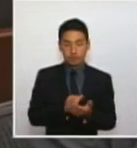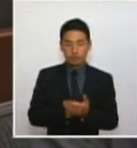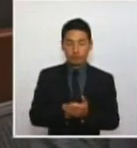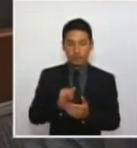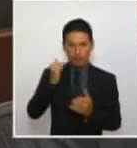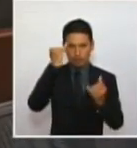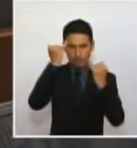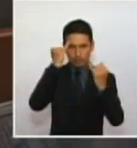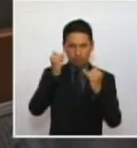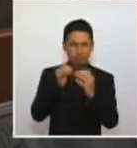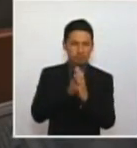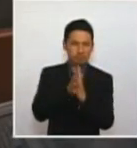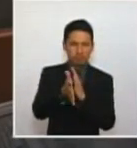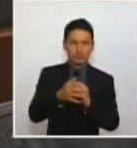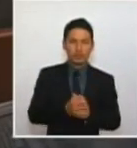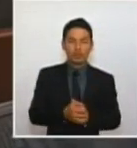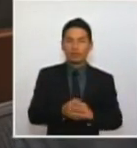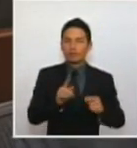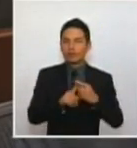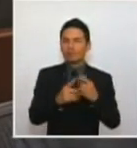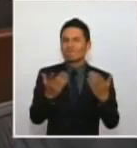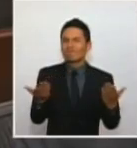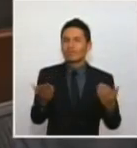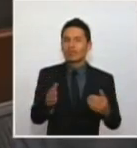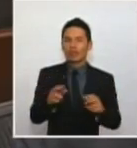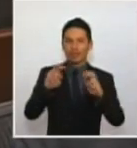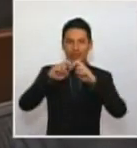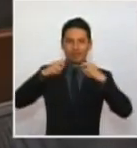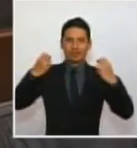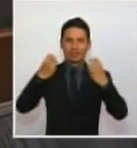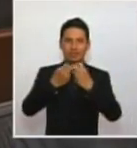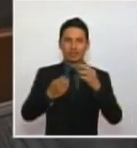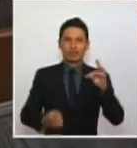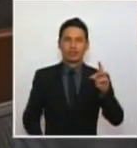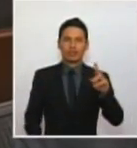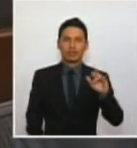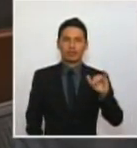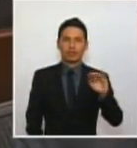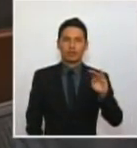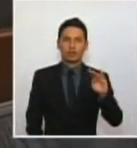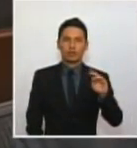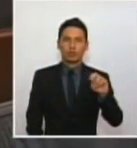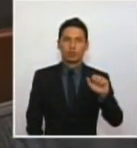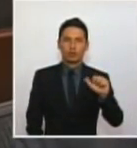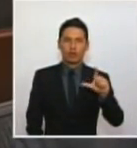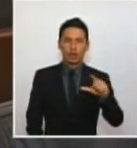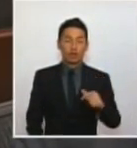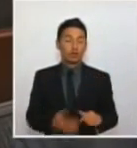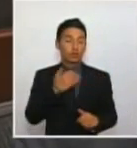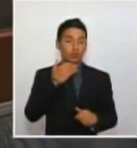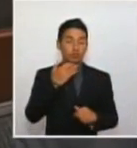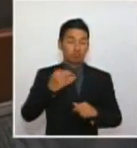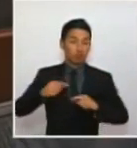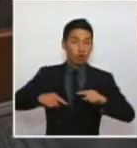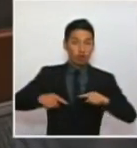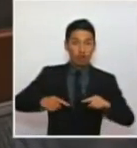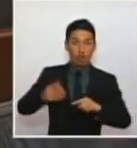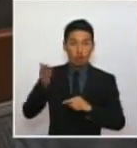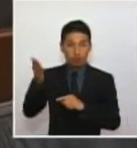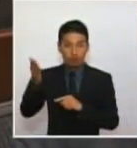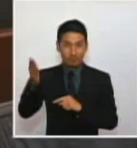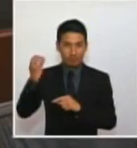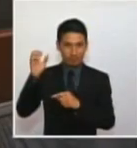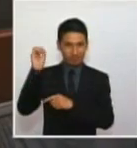inquietud tiene que ver con el tribunal y se lo quiero preguntar, no sé si al coordinador ponente o será el ministro de